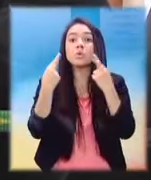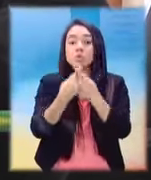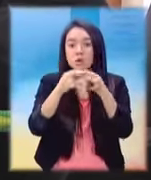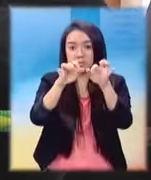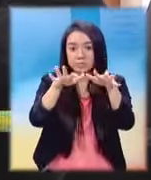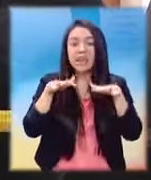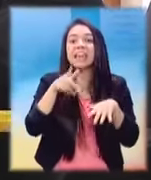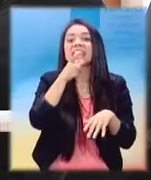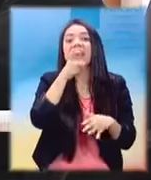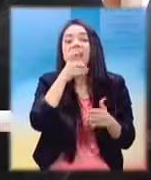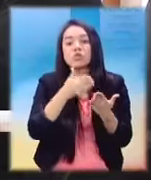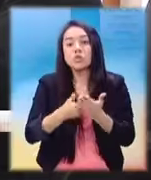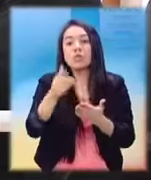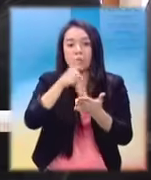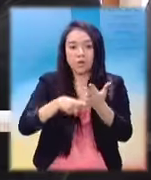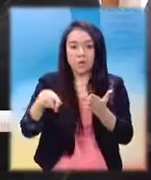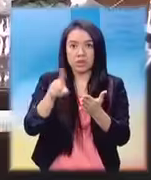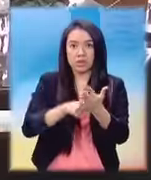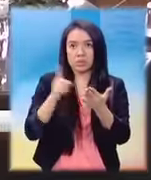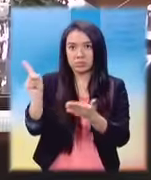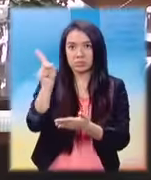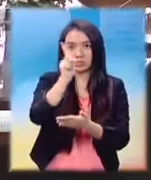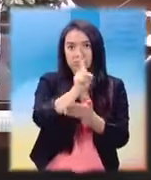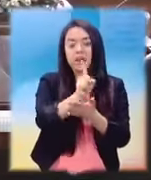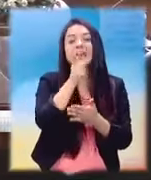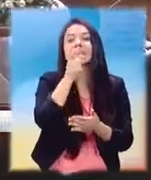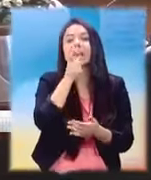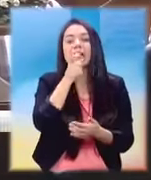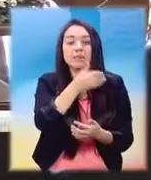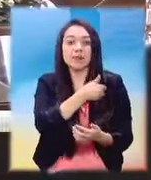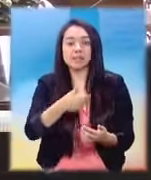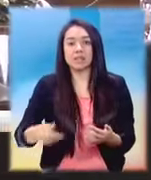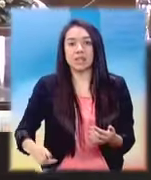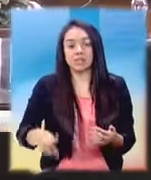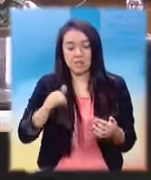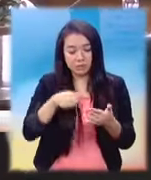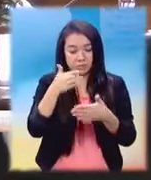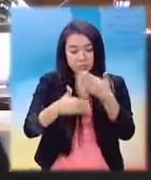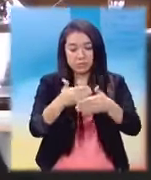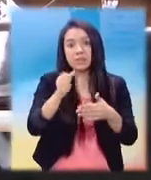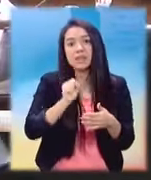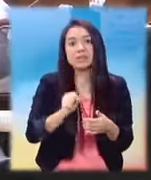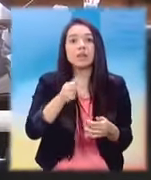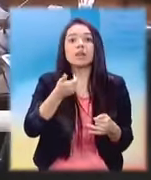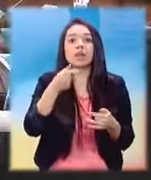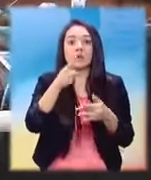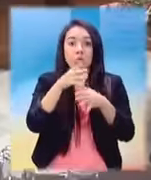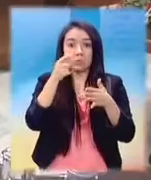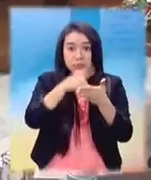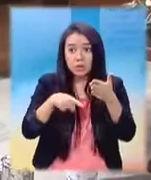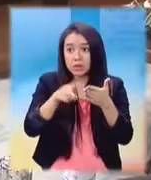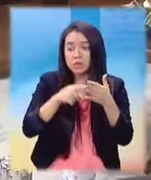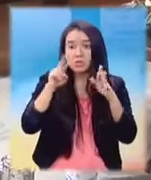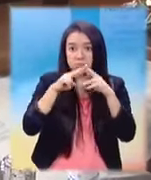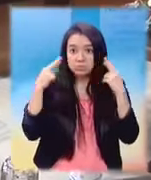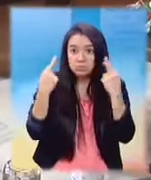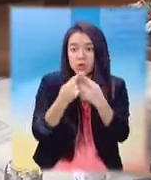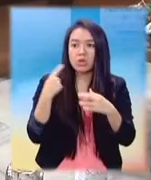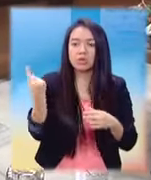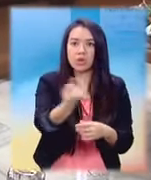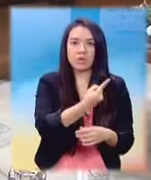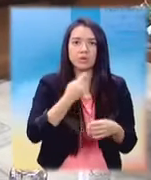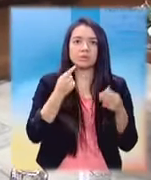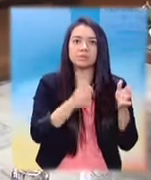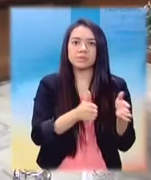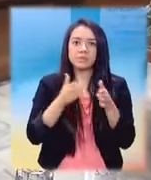sea electo el presidente de la OJ 2014 en lo que sería la décima ronda de consensos y votaciones. Por una Guatemala en Paz,